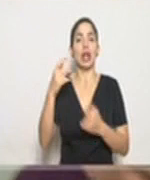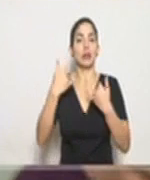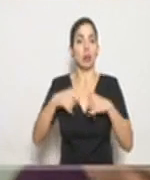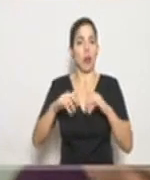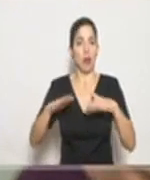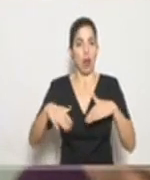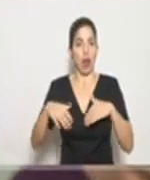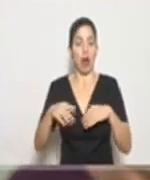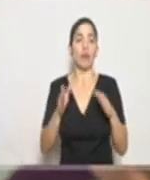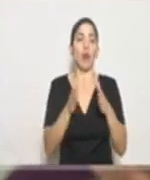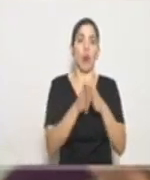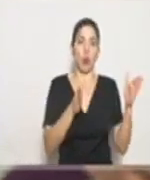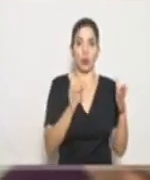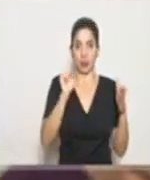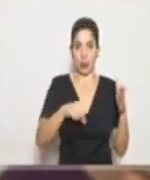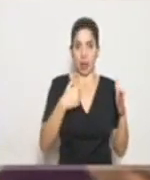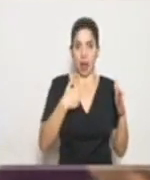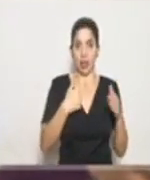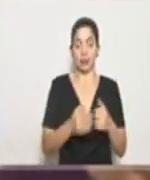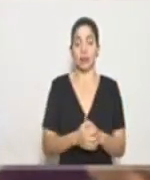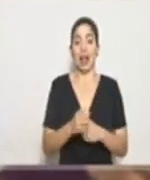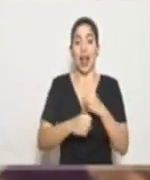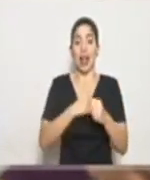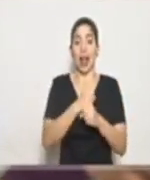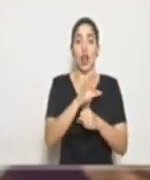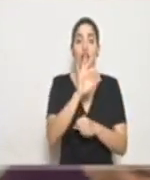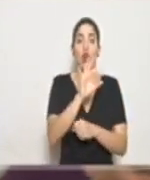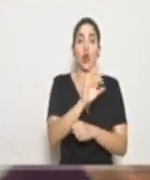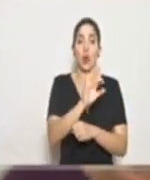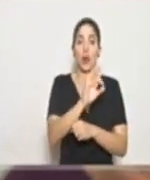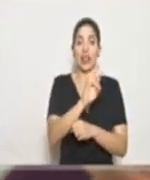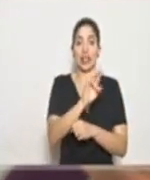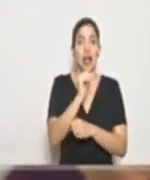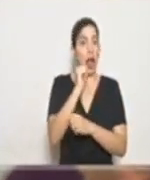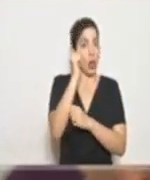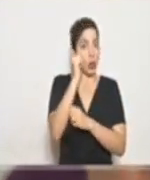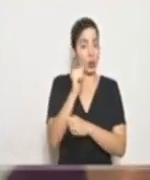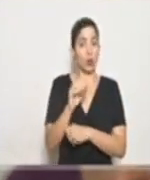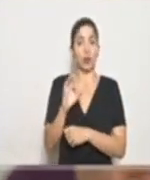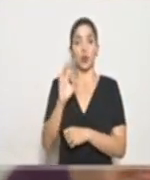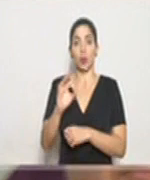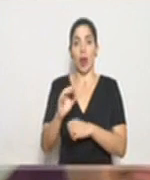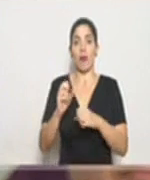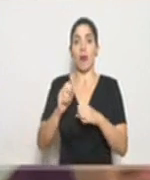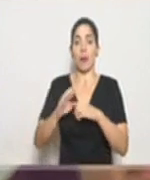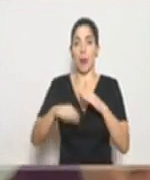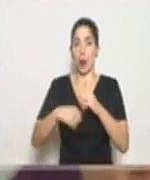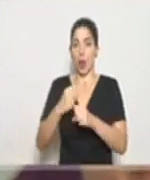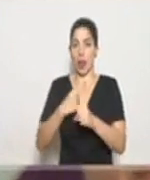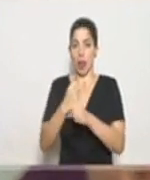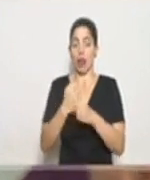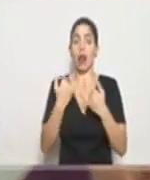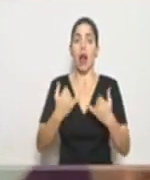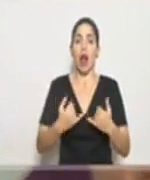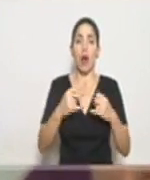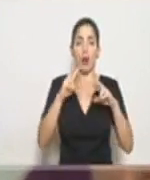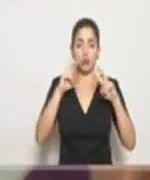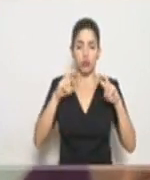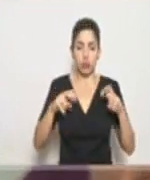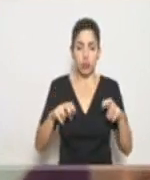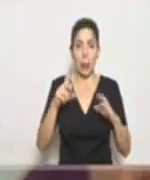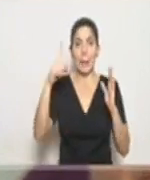de Punta Arenas sin datos. Por allá tenemos 97 adultos, nueve adultos mayores y siete menores. A este momento se han descartado 1